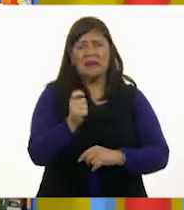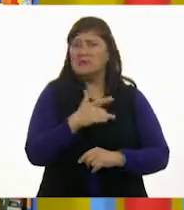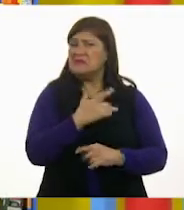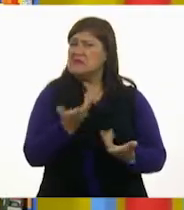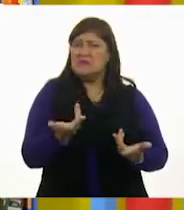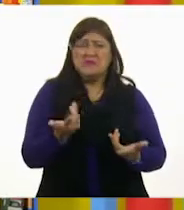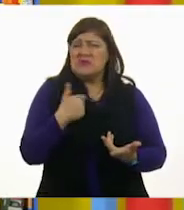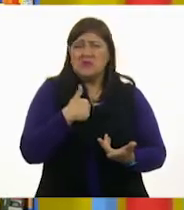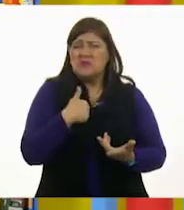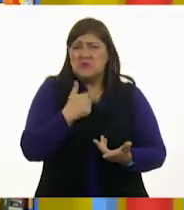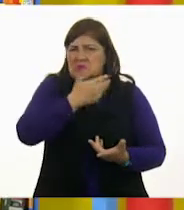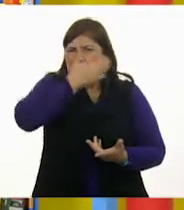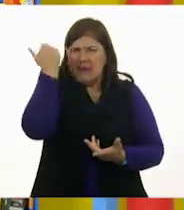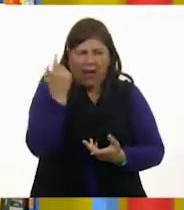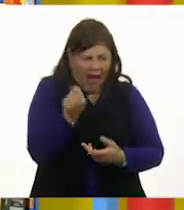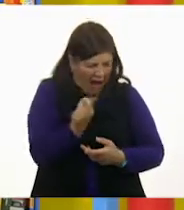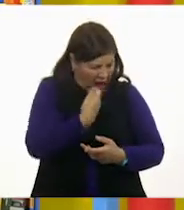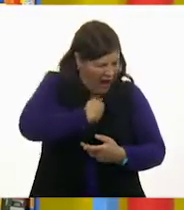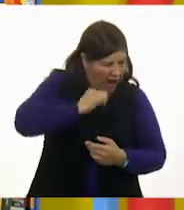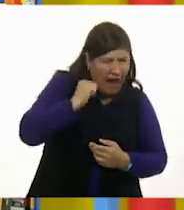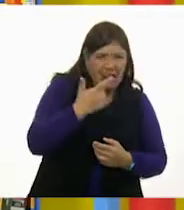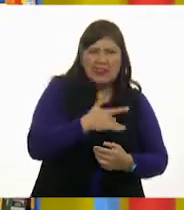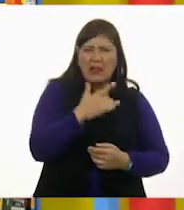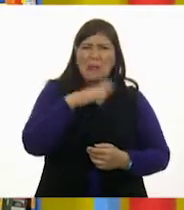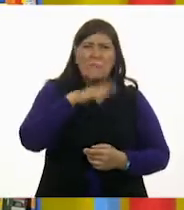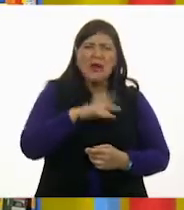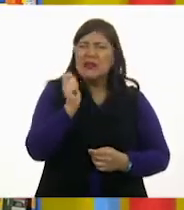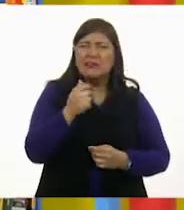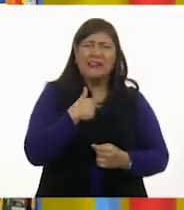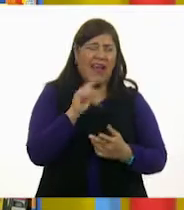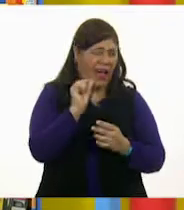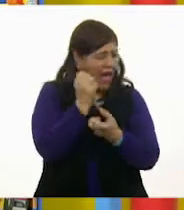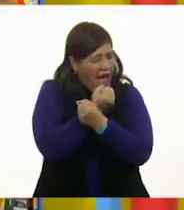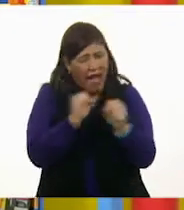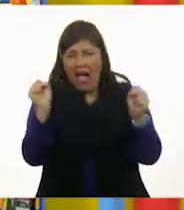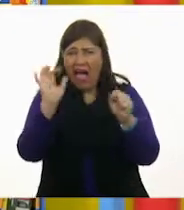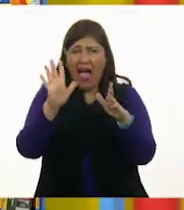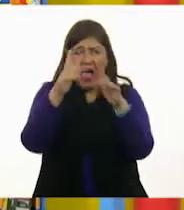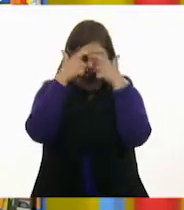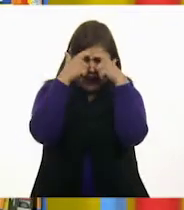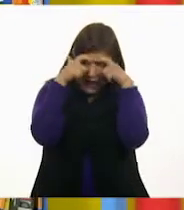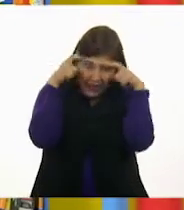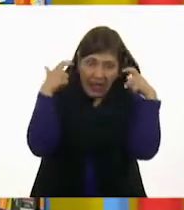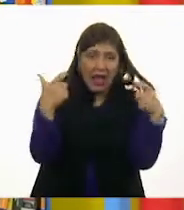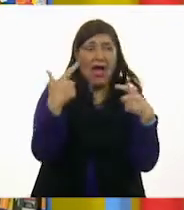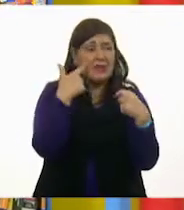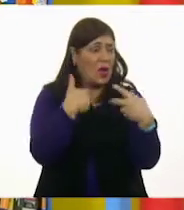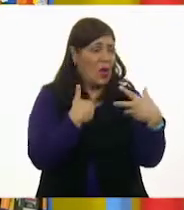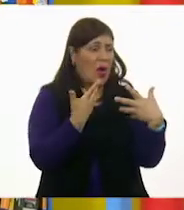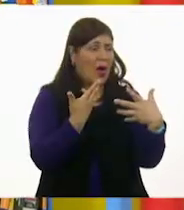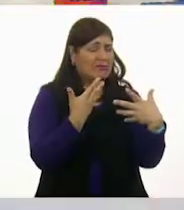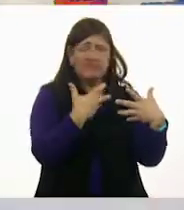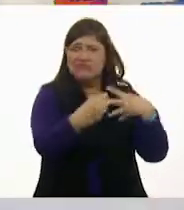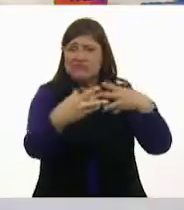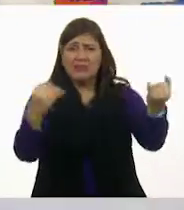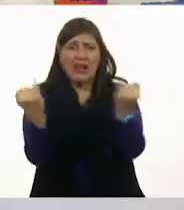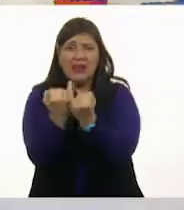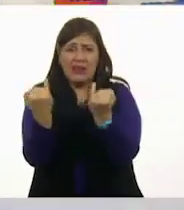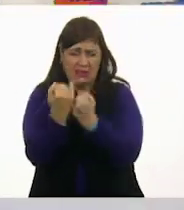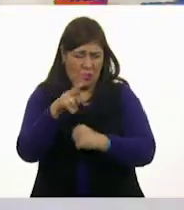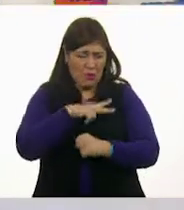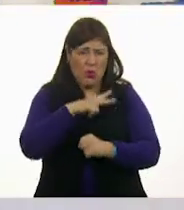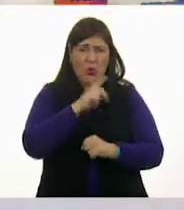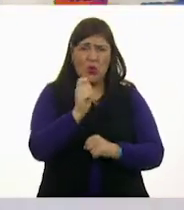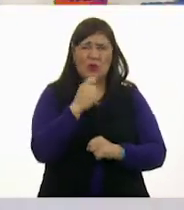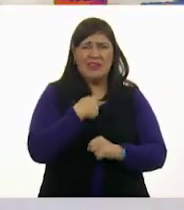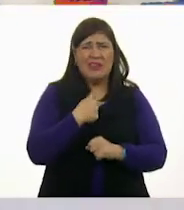por la que no me siento bien. Y ya me empiezo a desesperar. Y lo que no quiero hacer es contagiar a las niñas y a los niños de mi estado de